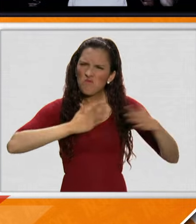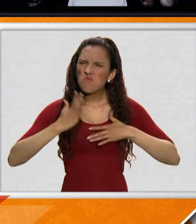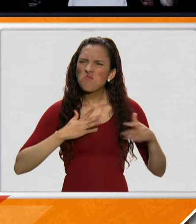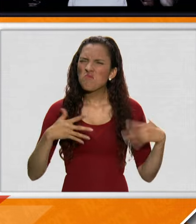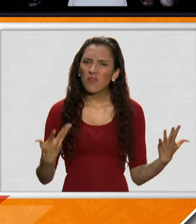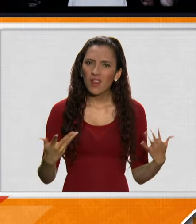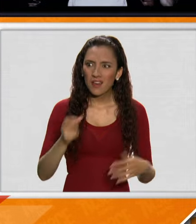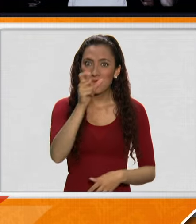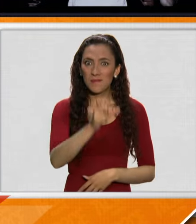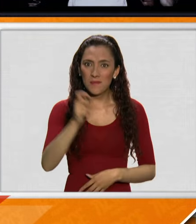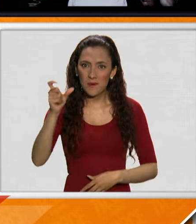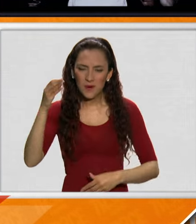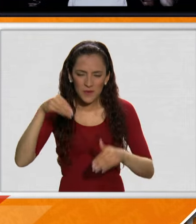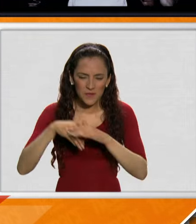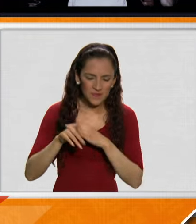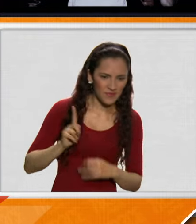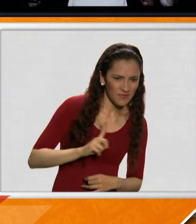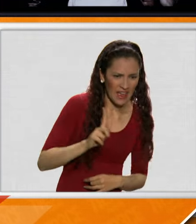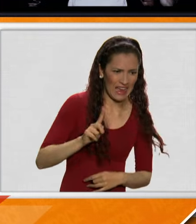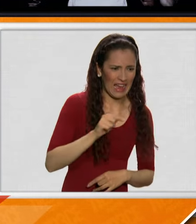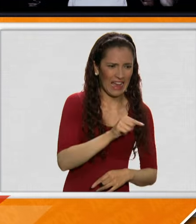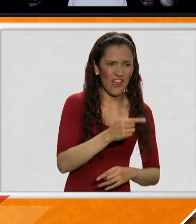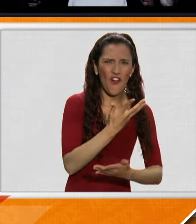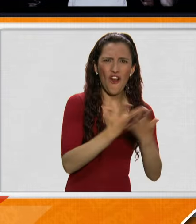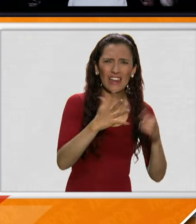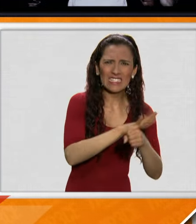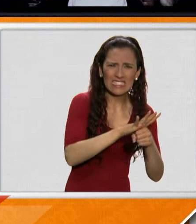todo el tiempo está en riesgo, tienen que atravesar obstáculos.